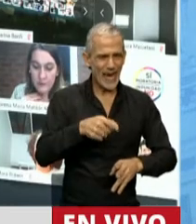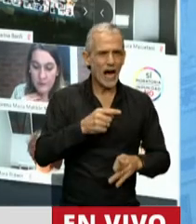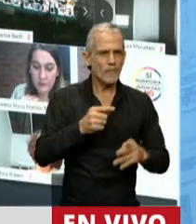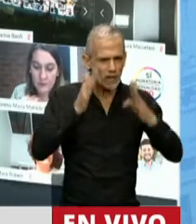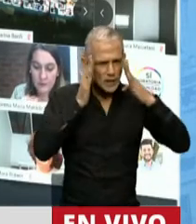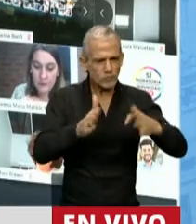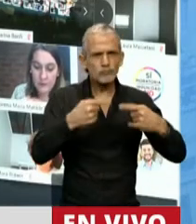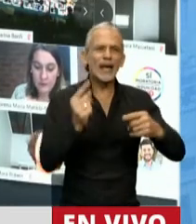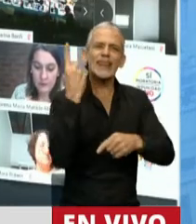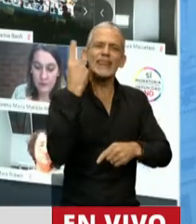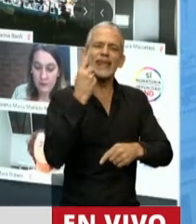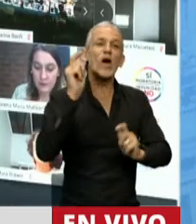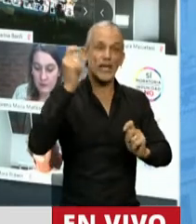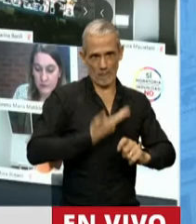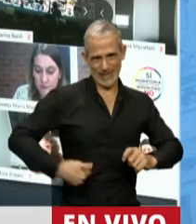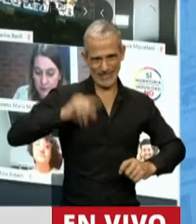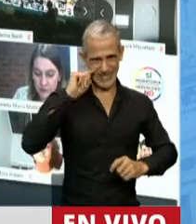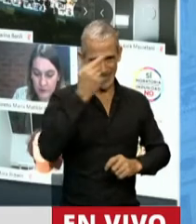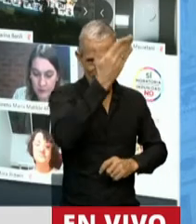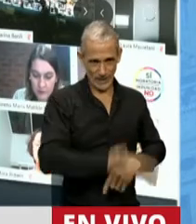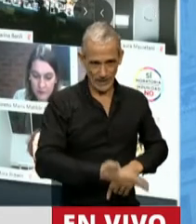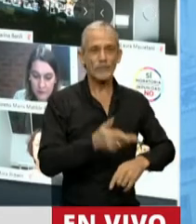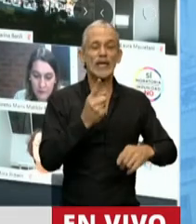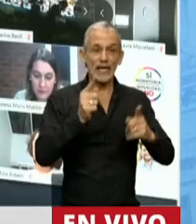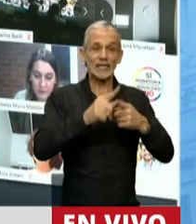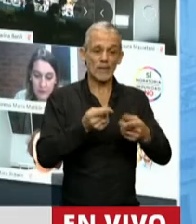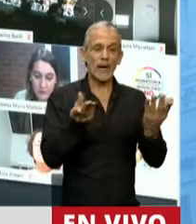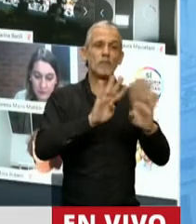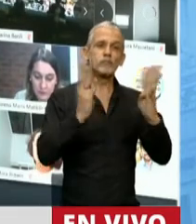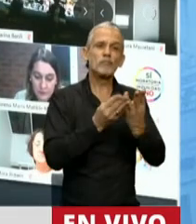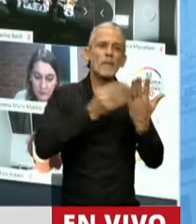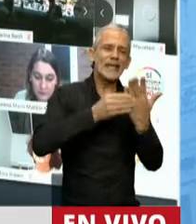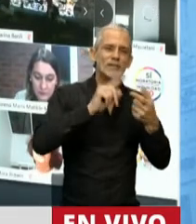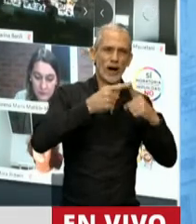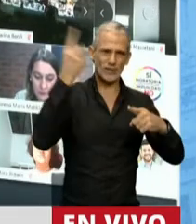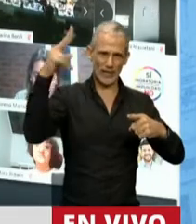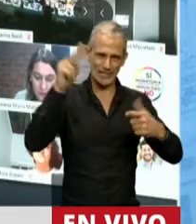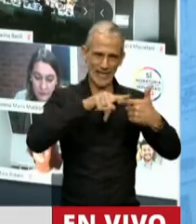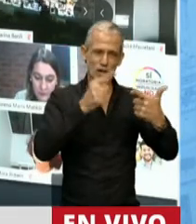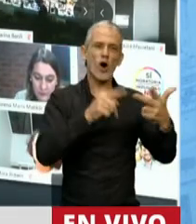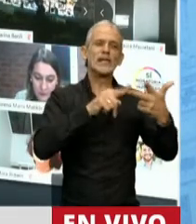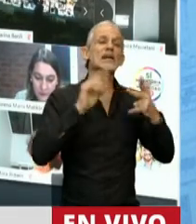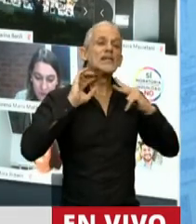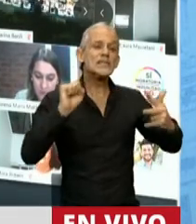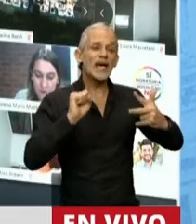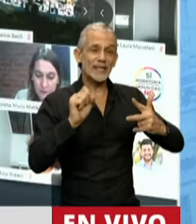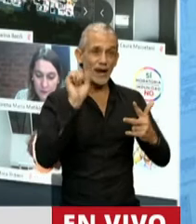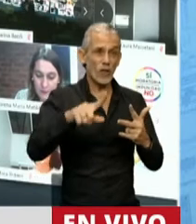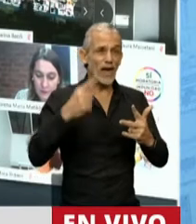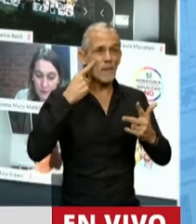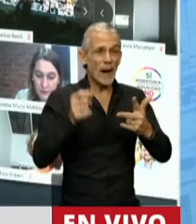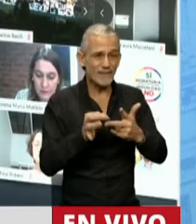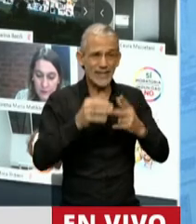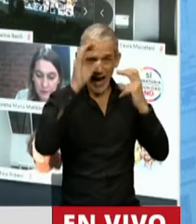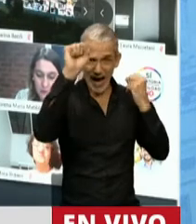estará dirigido por el Presidente de la Nación y conformado por el Ministro de Relaciones Exteriores, el secretario de Malvinas de la